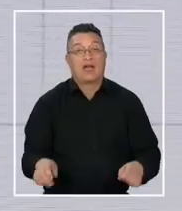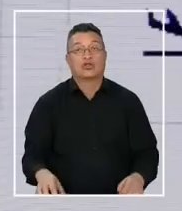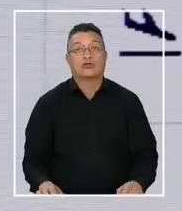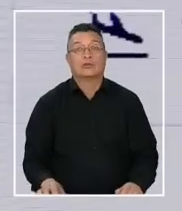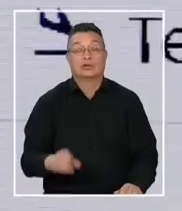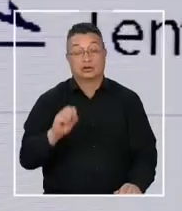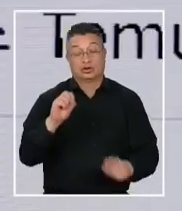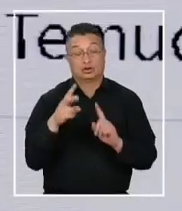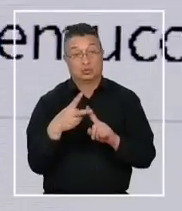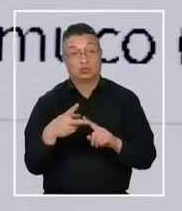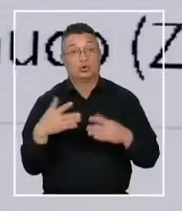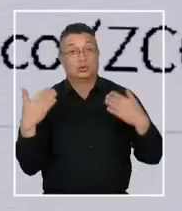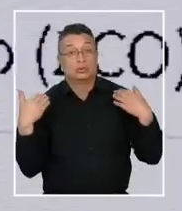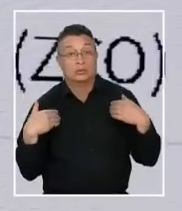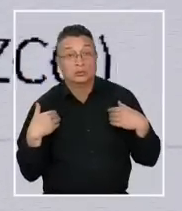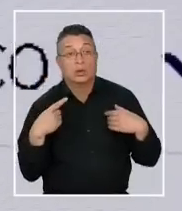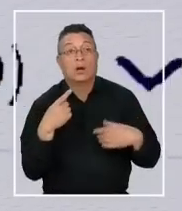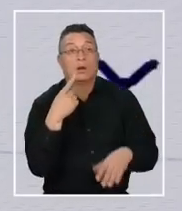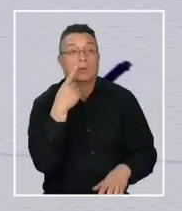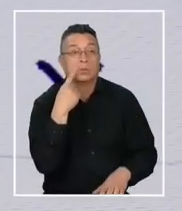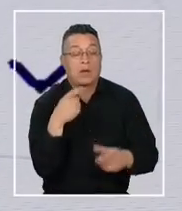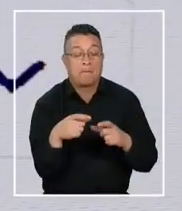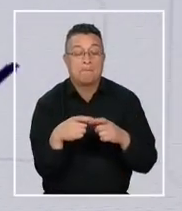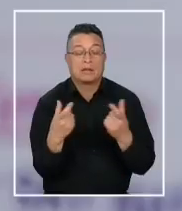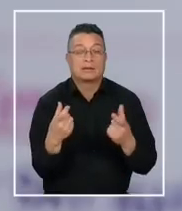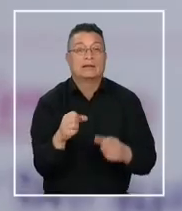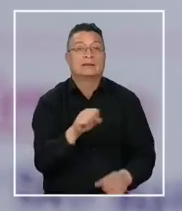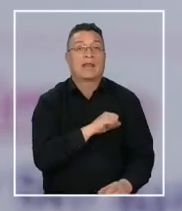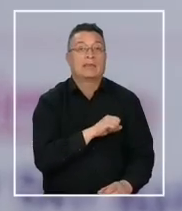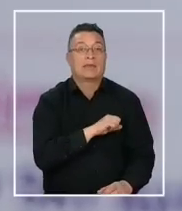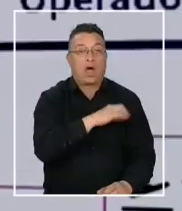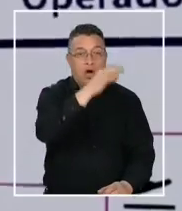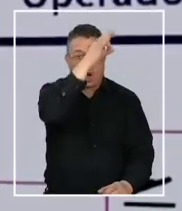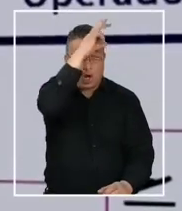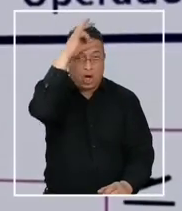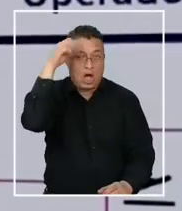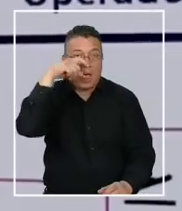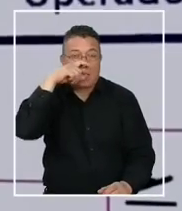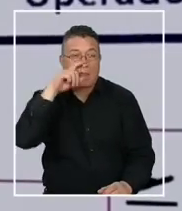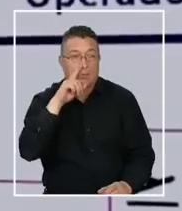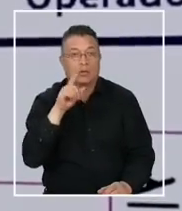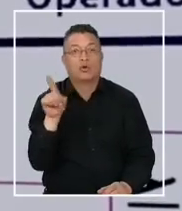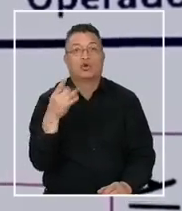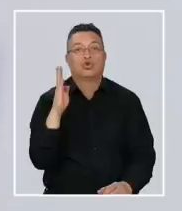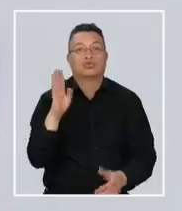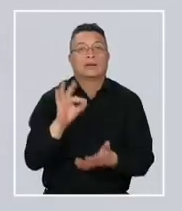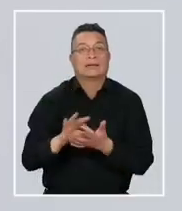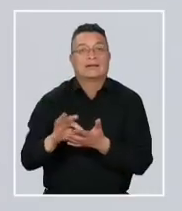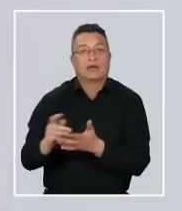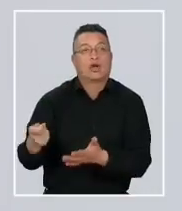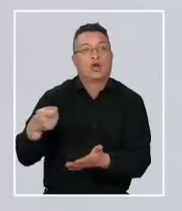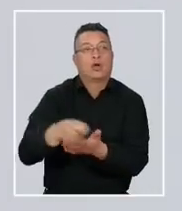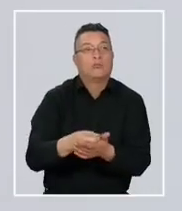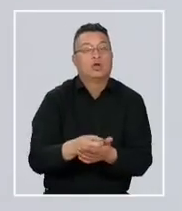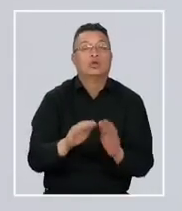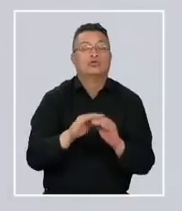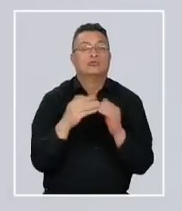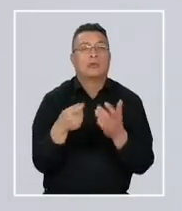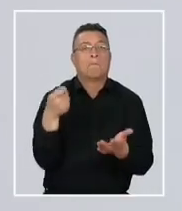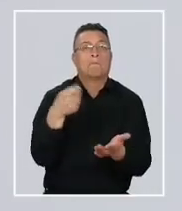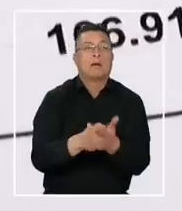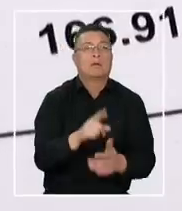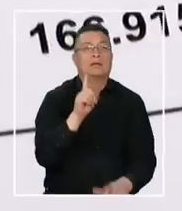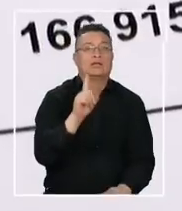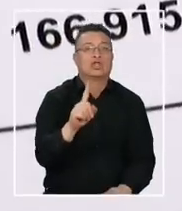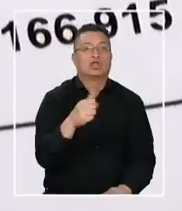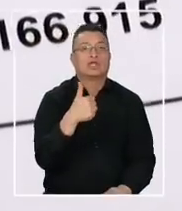segundo ejercicio tomamos como referencia un pasaje Santiago Temuco comprado por una subsecretaría. El monto total a pagar fue